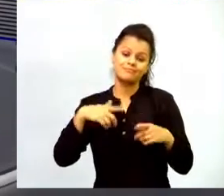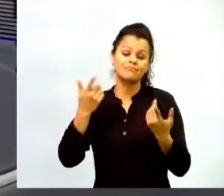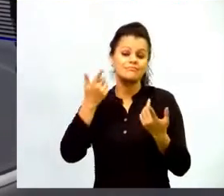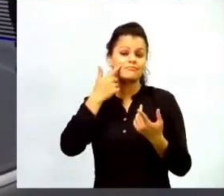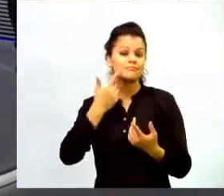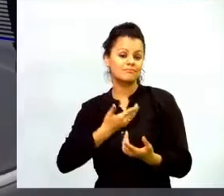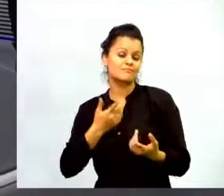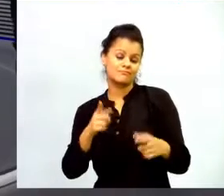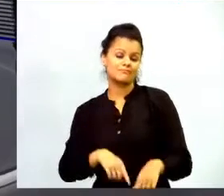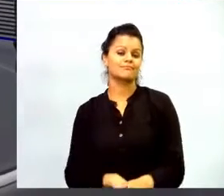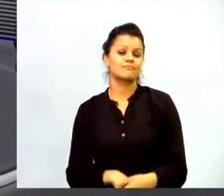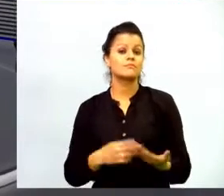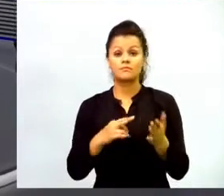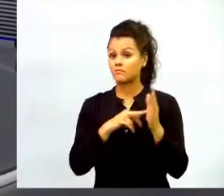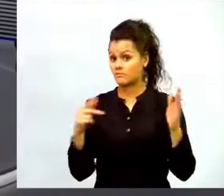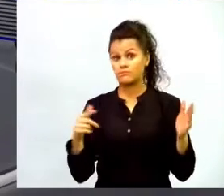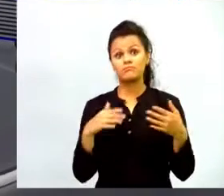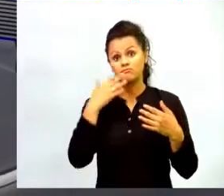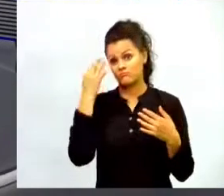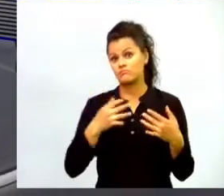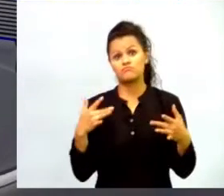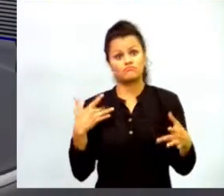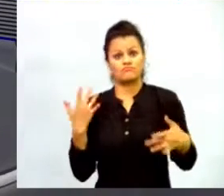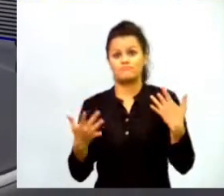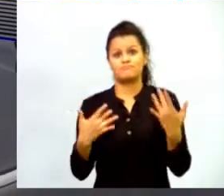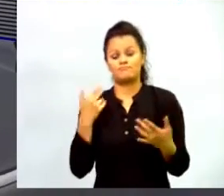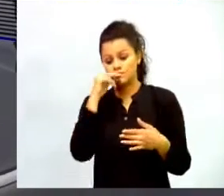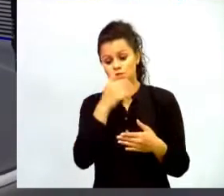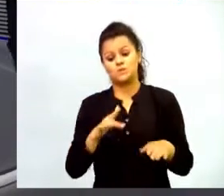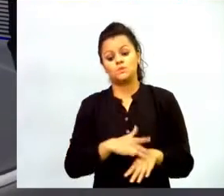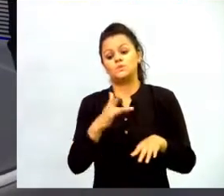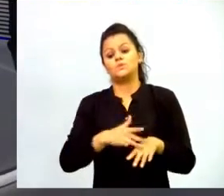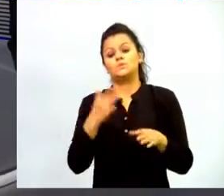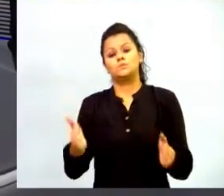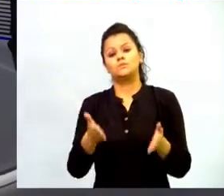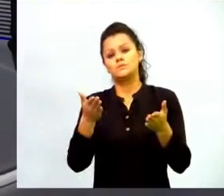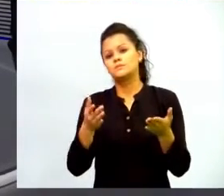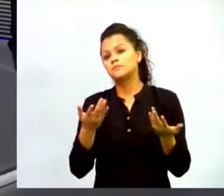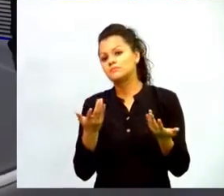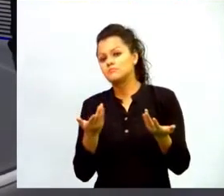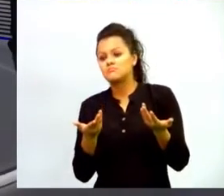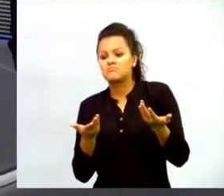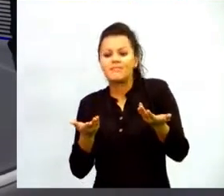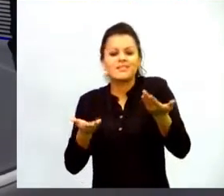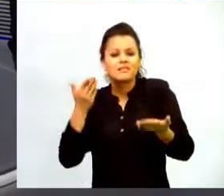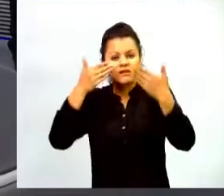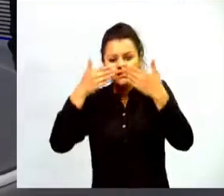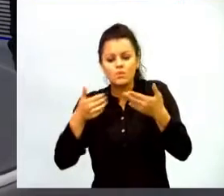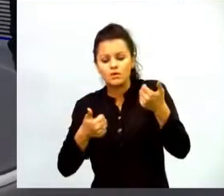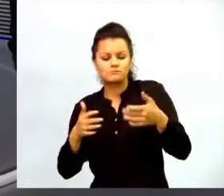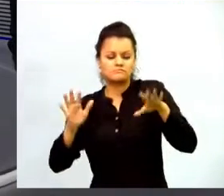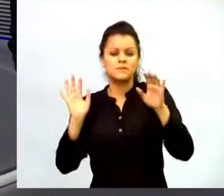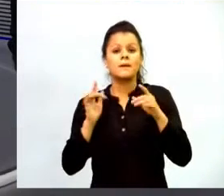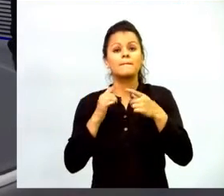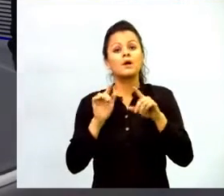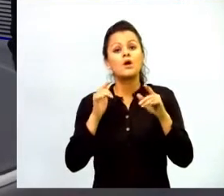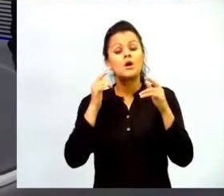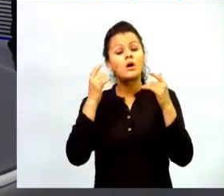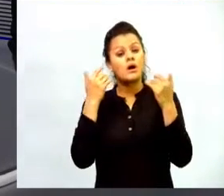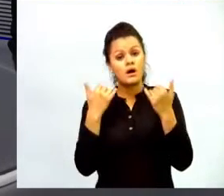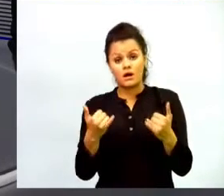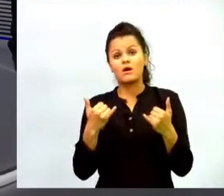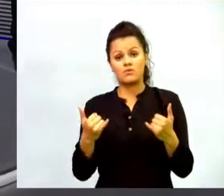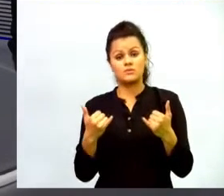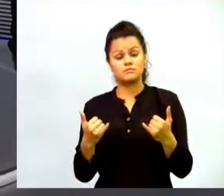tecnología como tal es muy motivante para los niños con cualquiera de las discapacidades que hemos mencionado y existe en este momento un gran